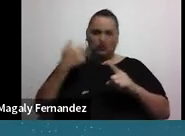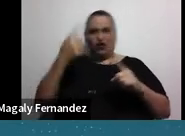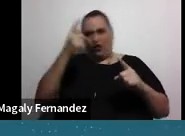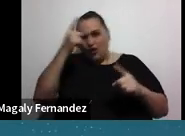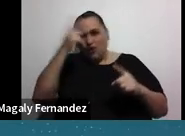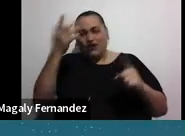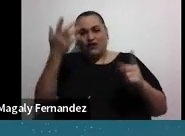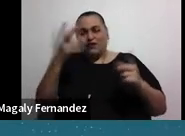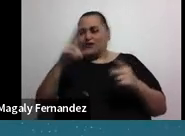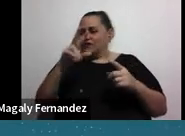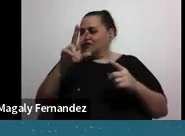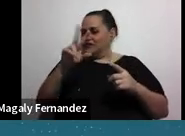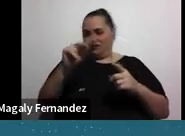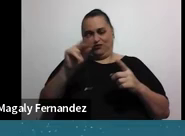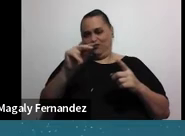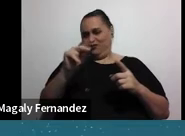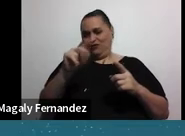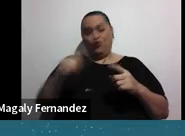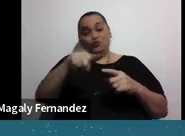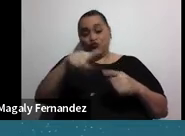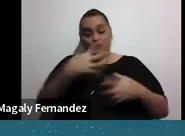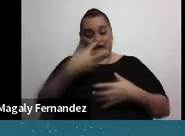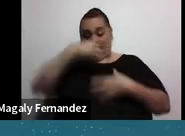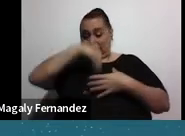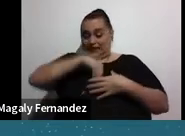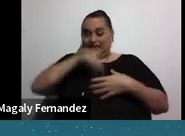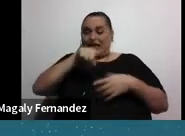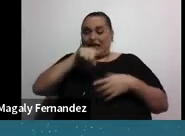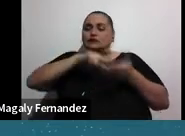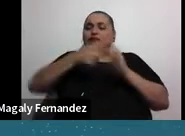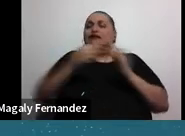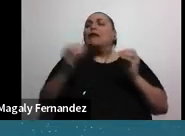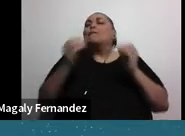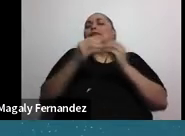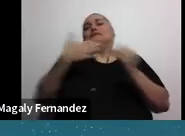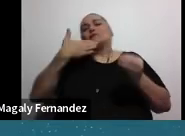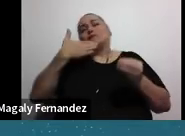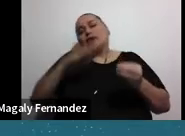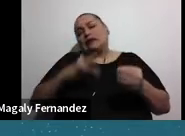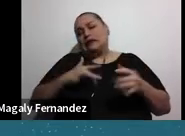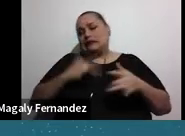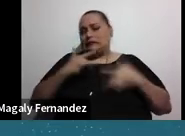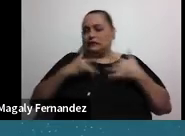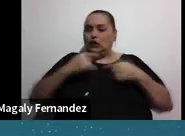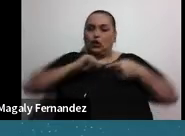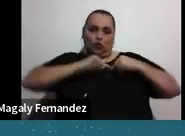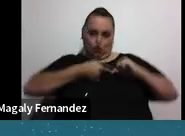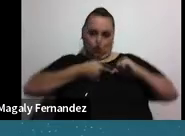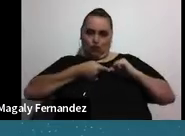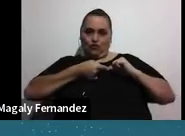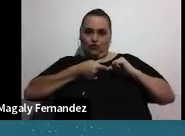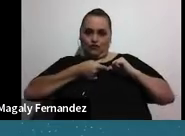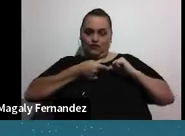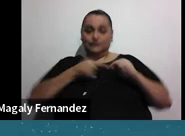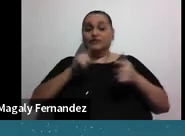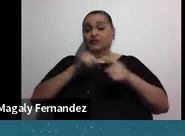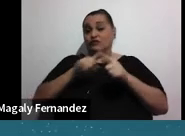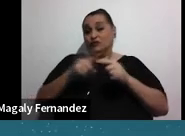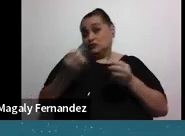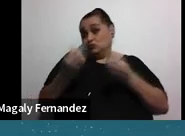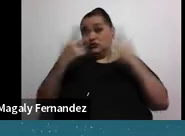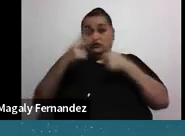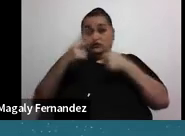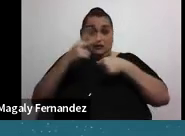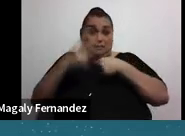No quiero nada de eso dentro de ustedes, porque eso genera mayor malestar, mayor dolor. Y muchas veces las personas